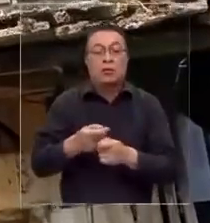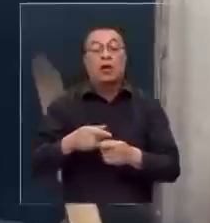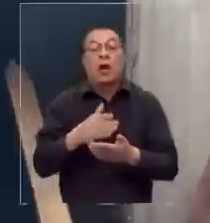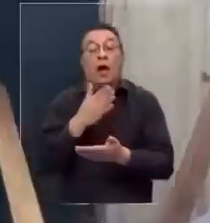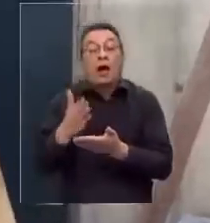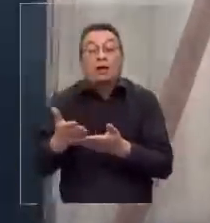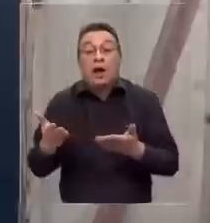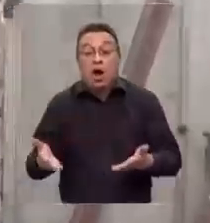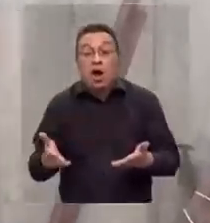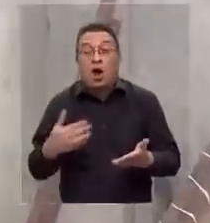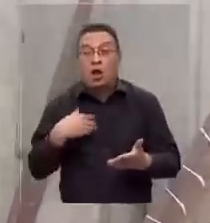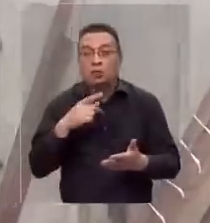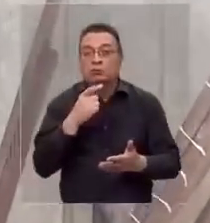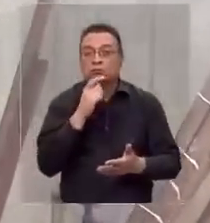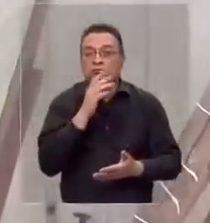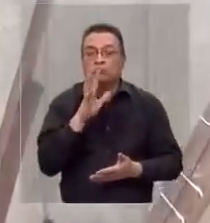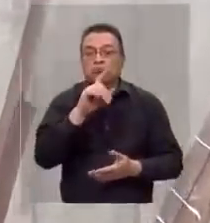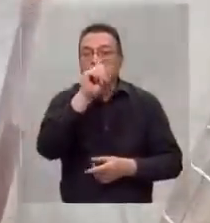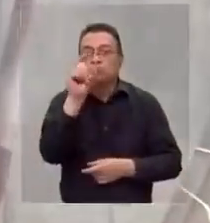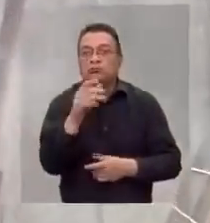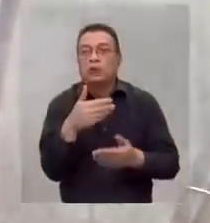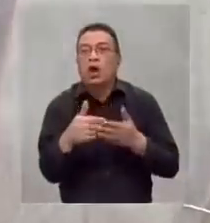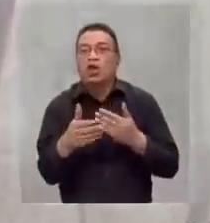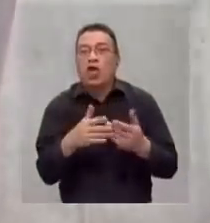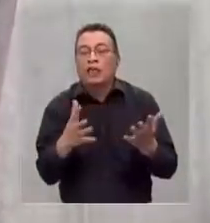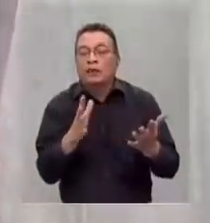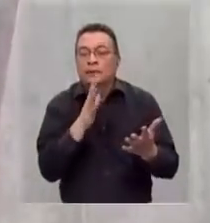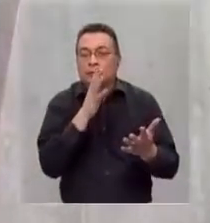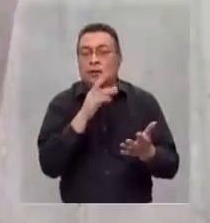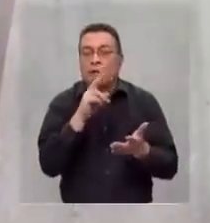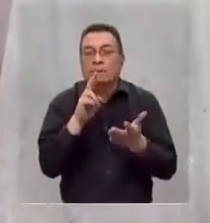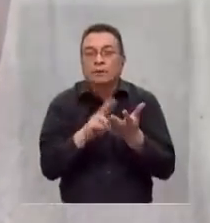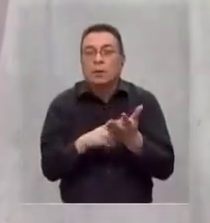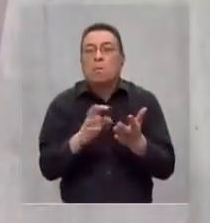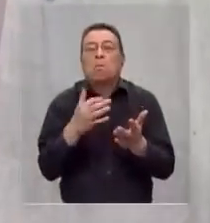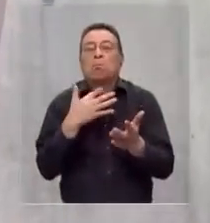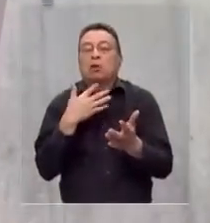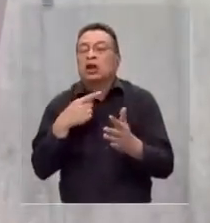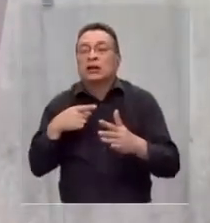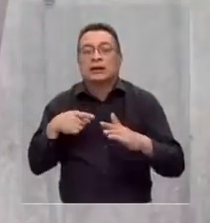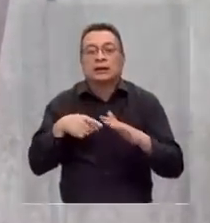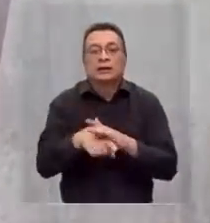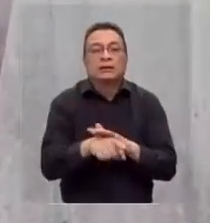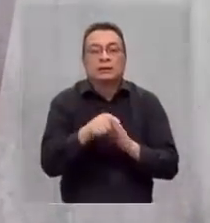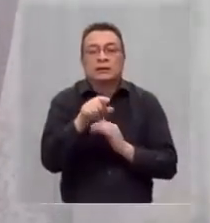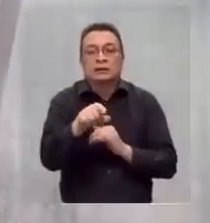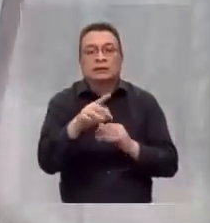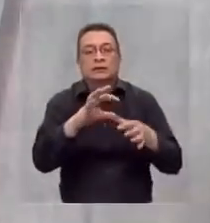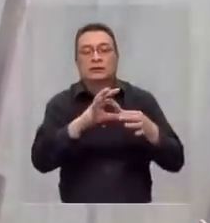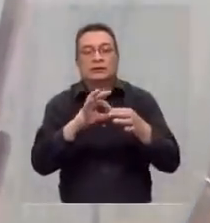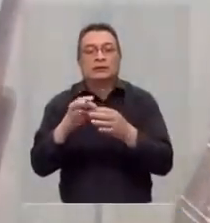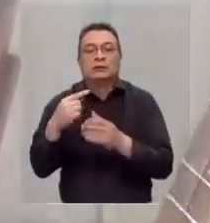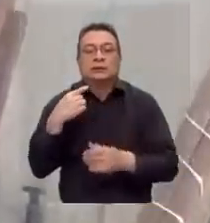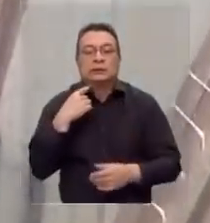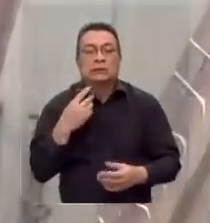ahora se desconoce el paradero de ambos sujetos, así como también su verdadera intención para acometer estos hechos.